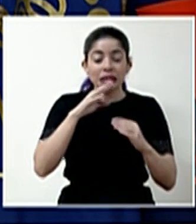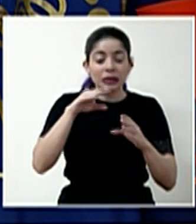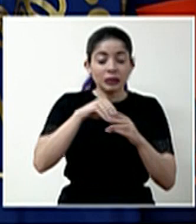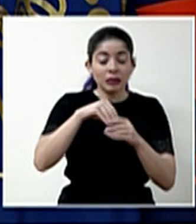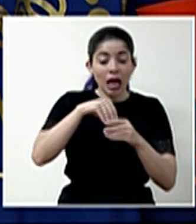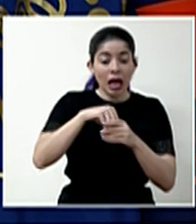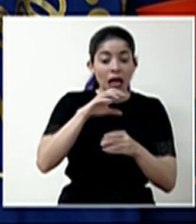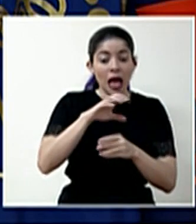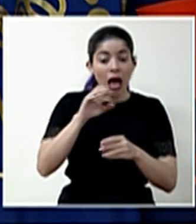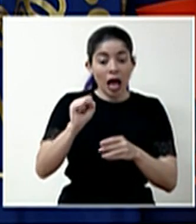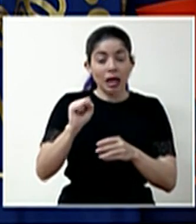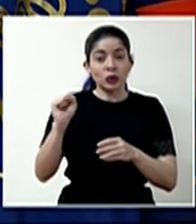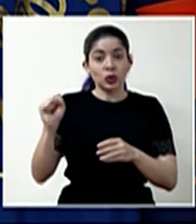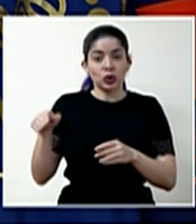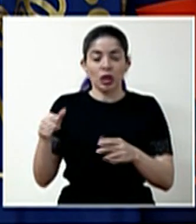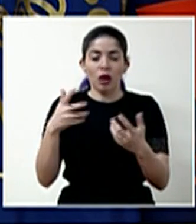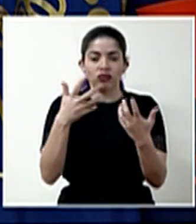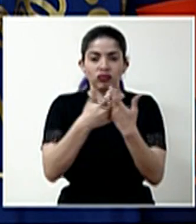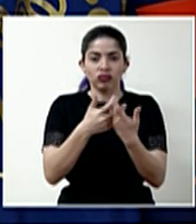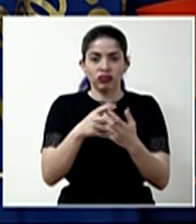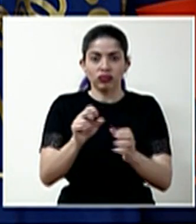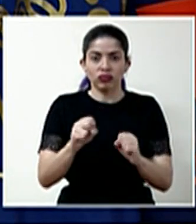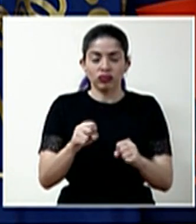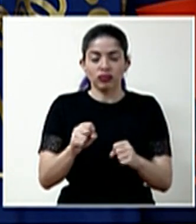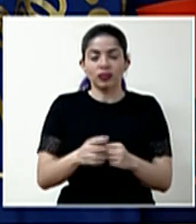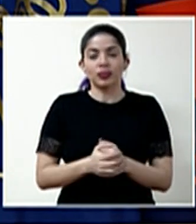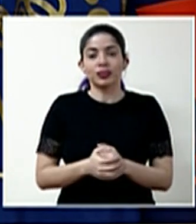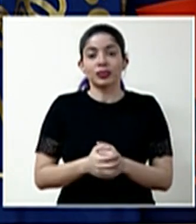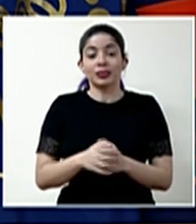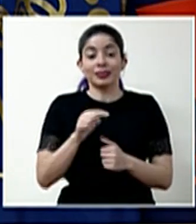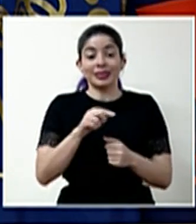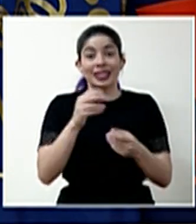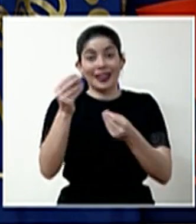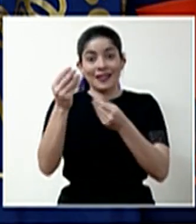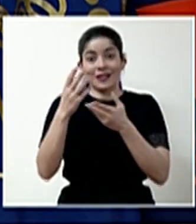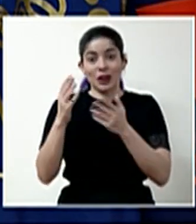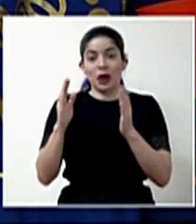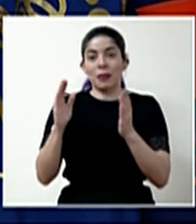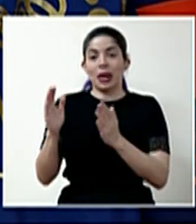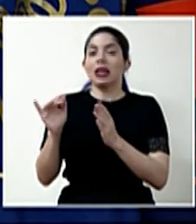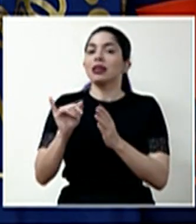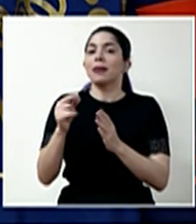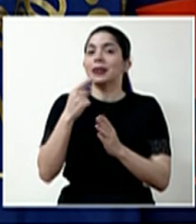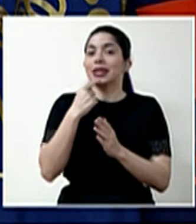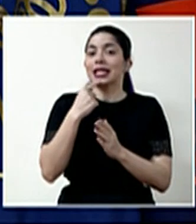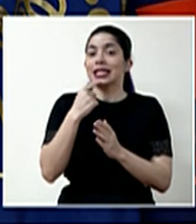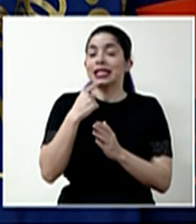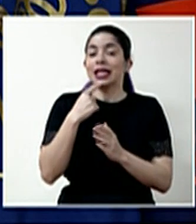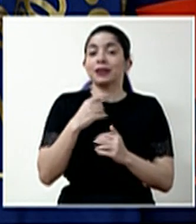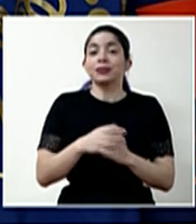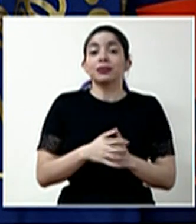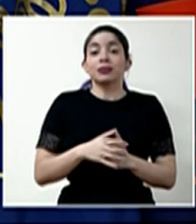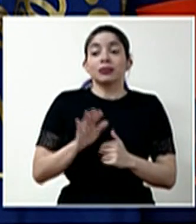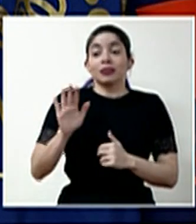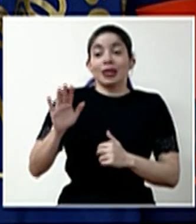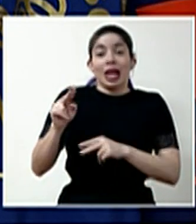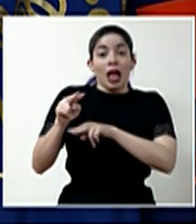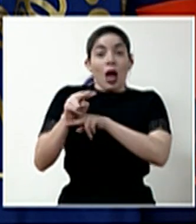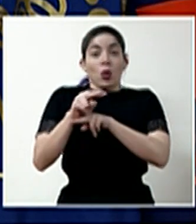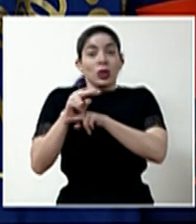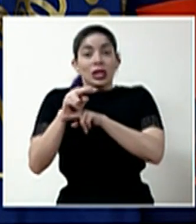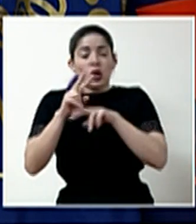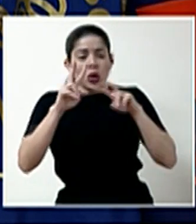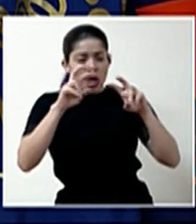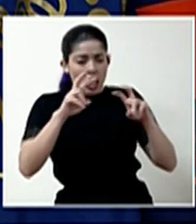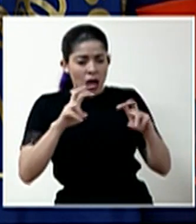de la Caja Costarricense de Seguro Social. El informe también indica que es criterio de esta auditoría